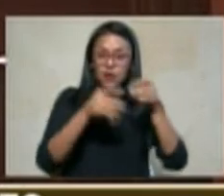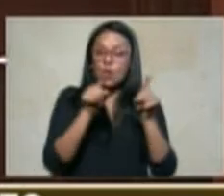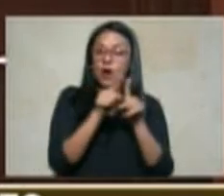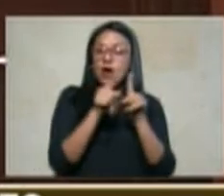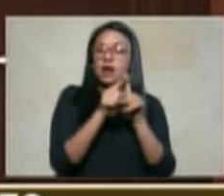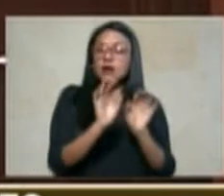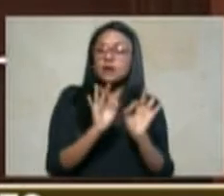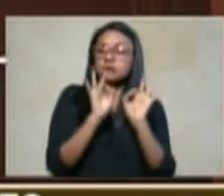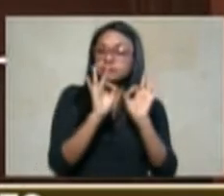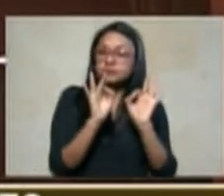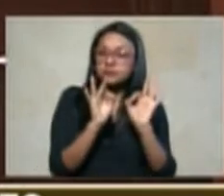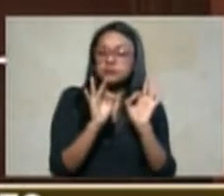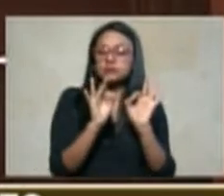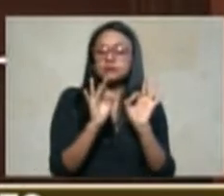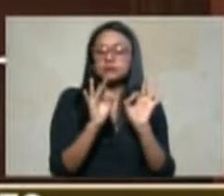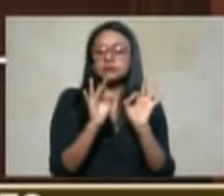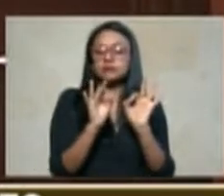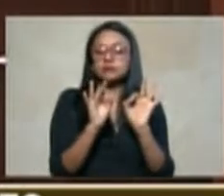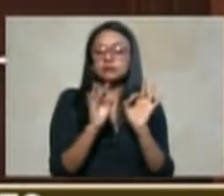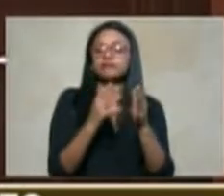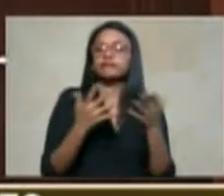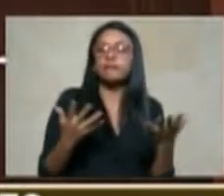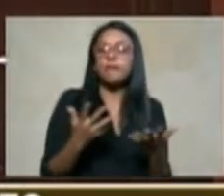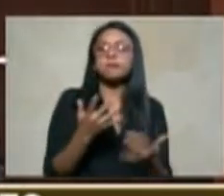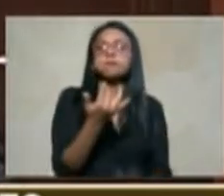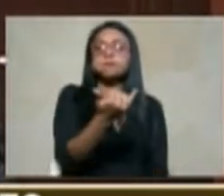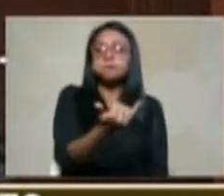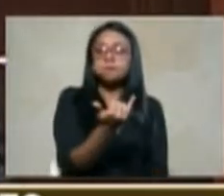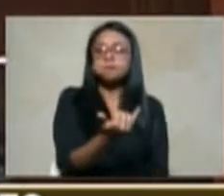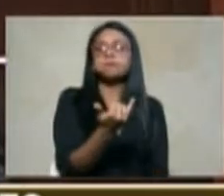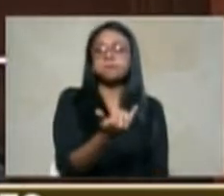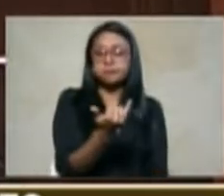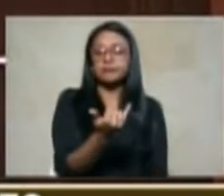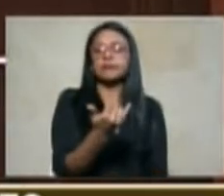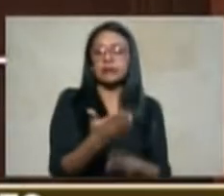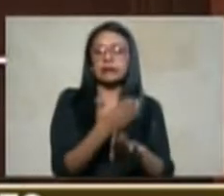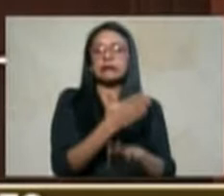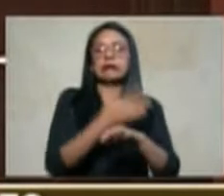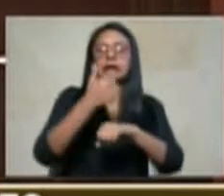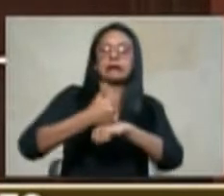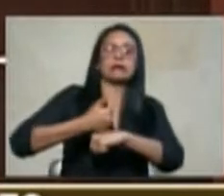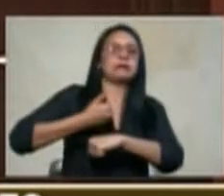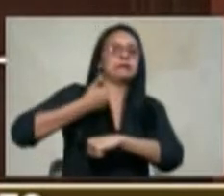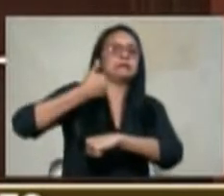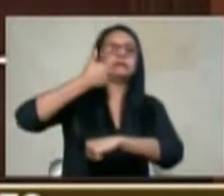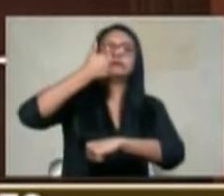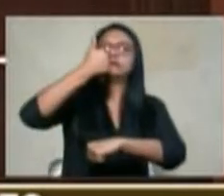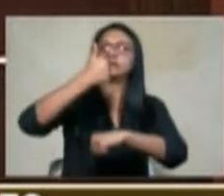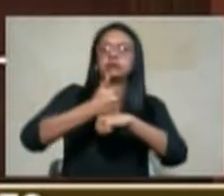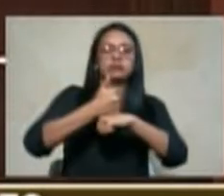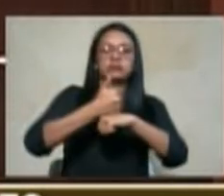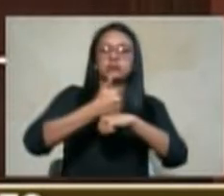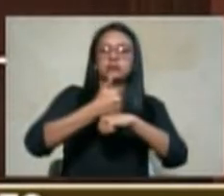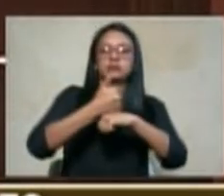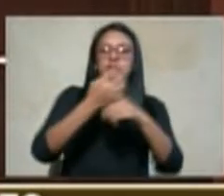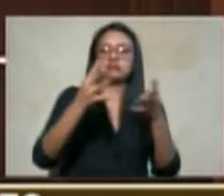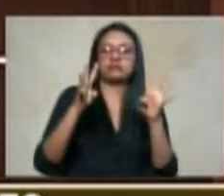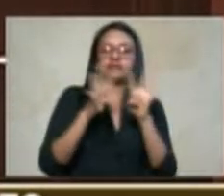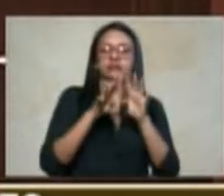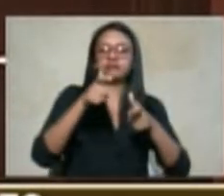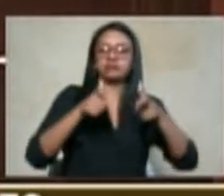el hecho de tener una instancia ante el superior jerárquico de los tribunales no es del todo cierto